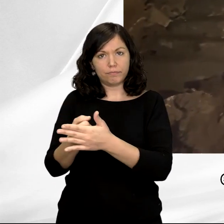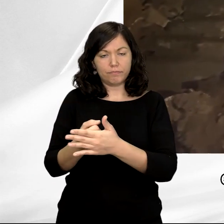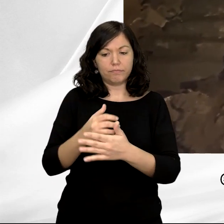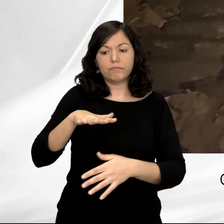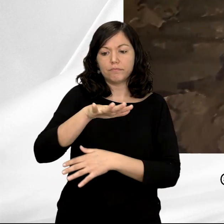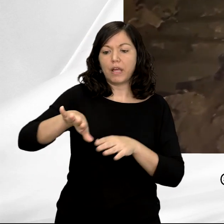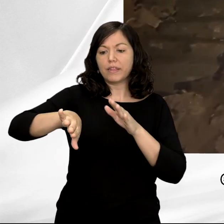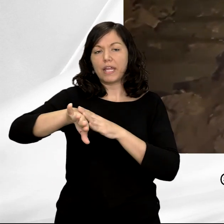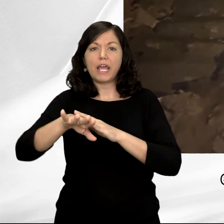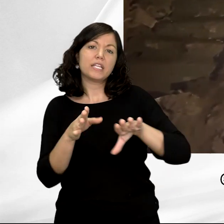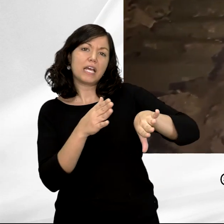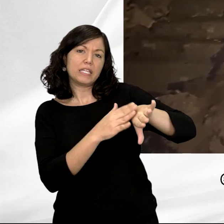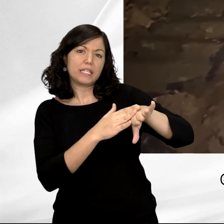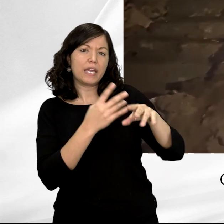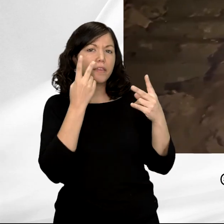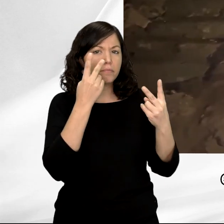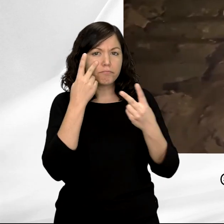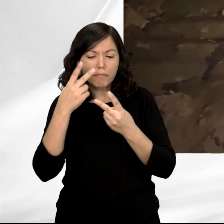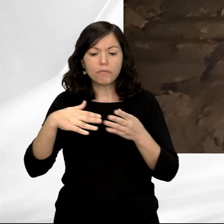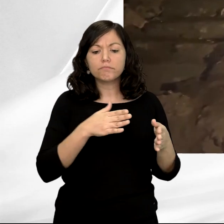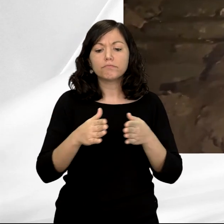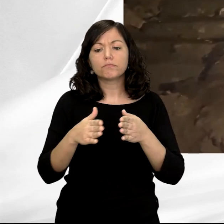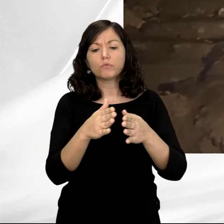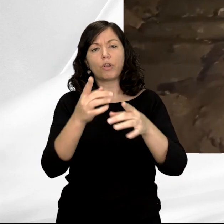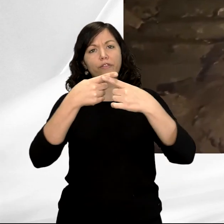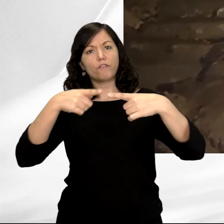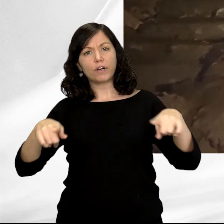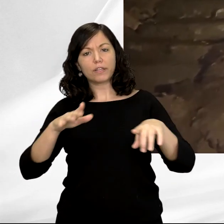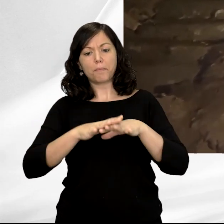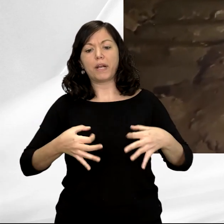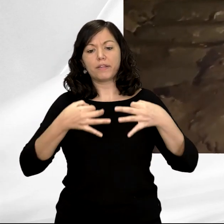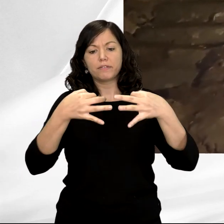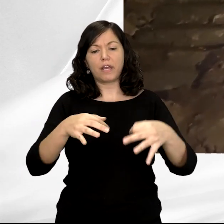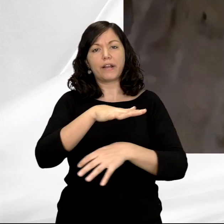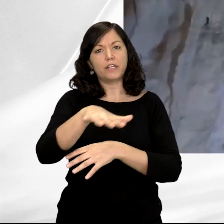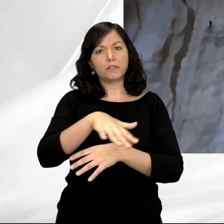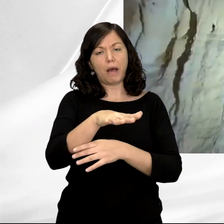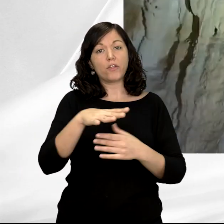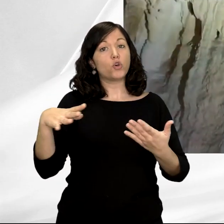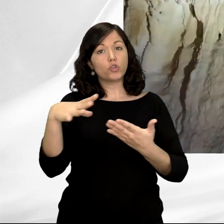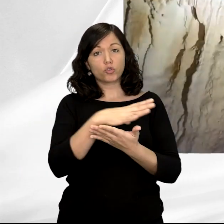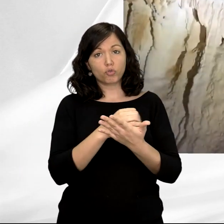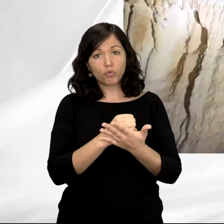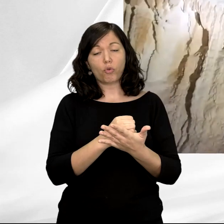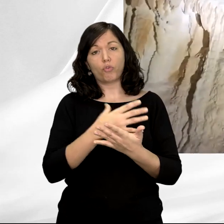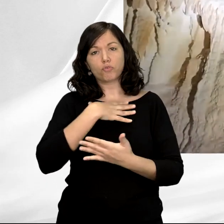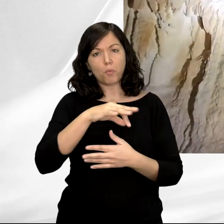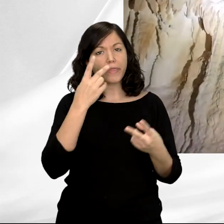encontraremos derecha, izquierda, divertículos que nos conducirán a algunos de esos espacios. Todos ellos pueden ser